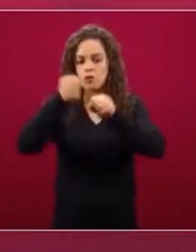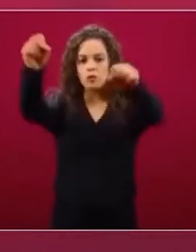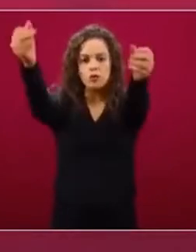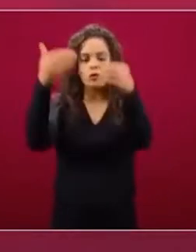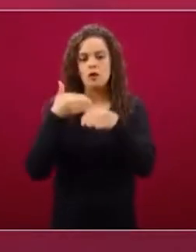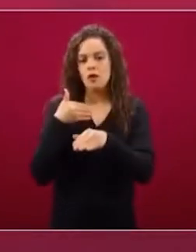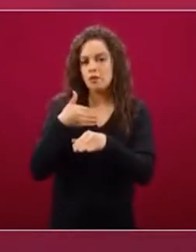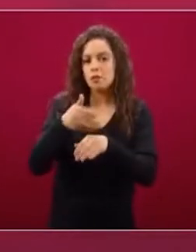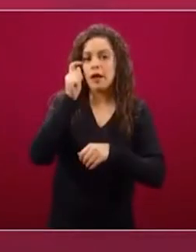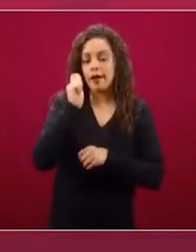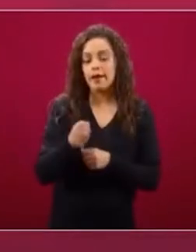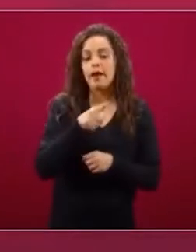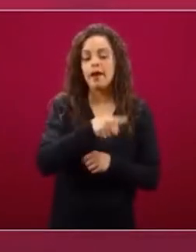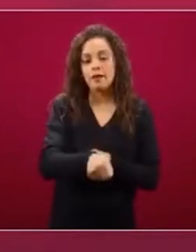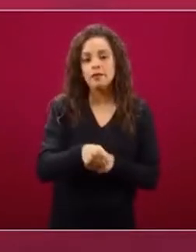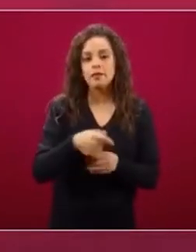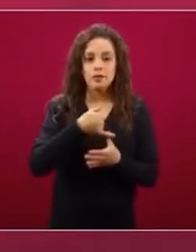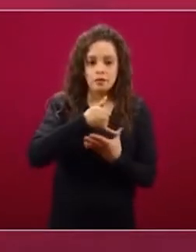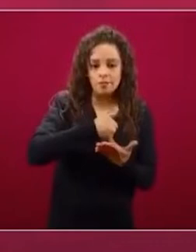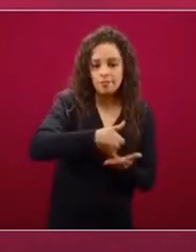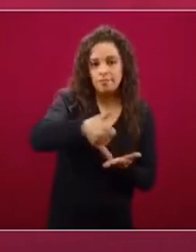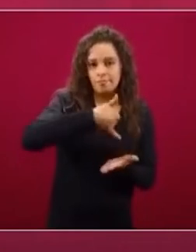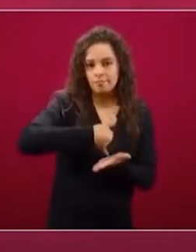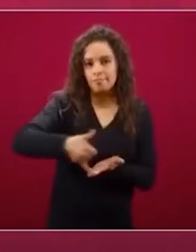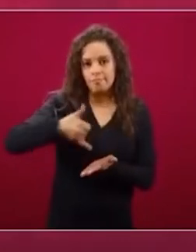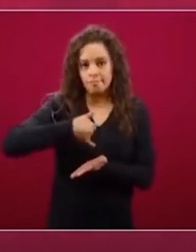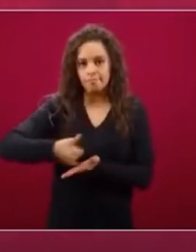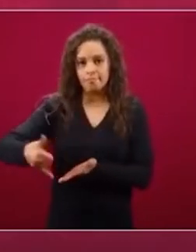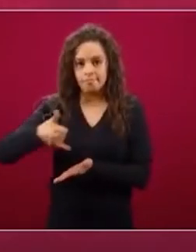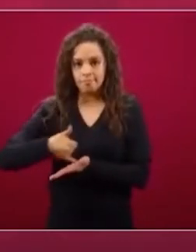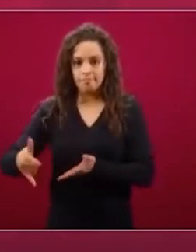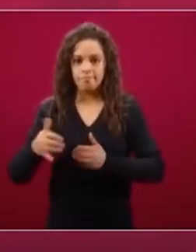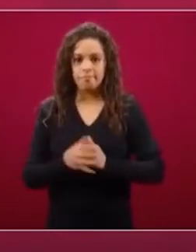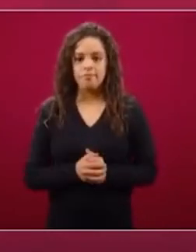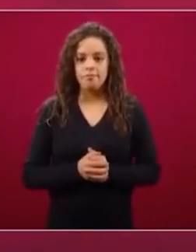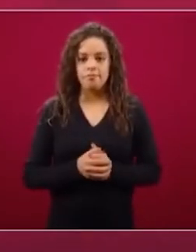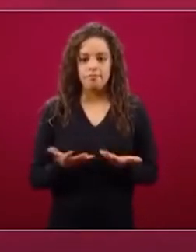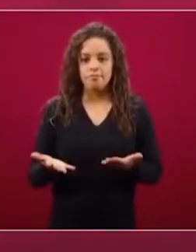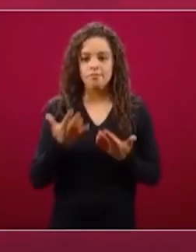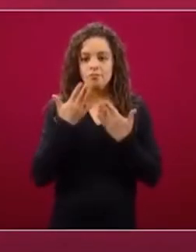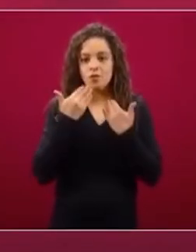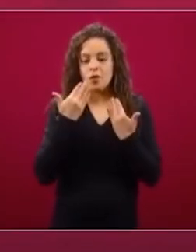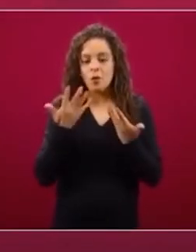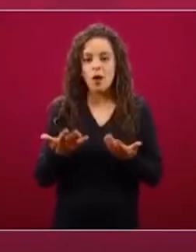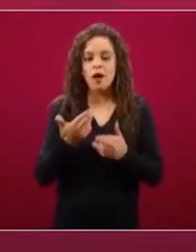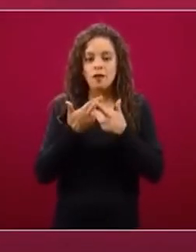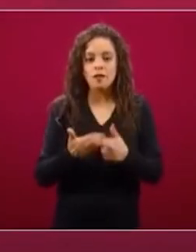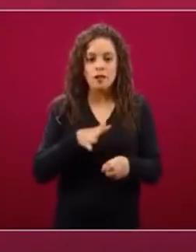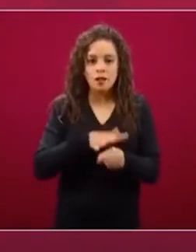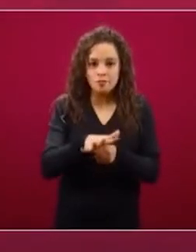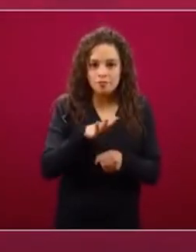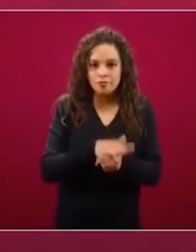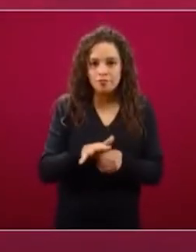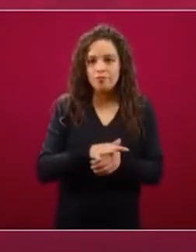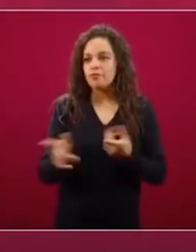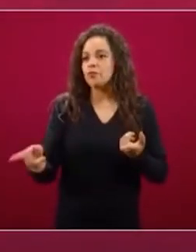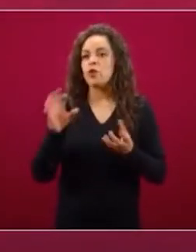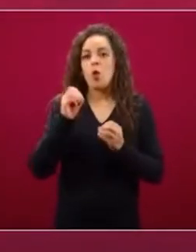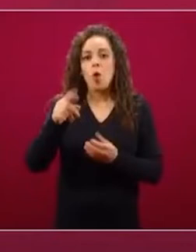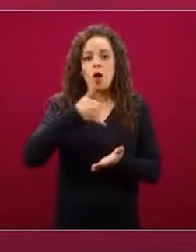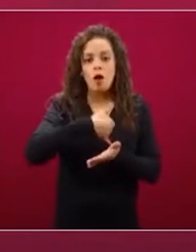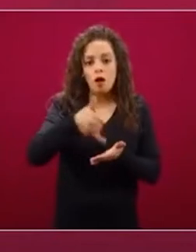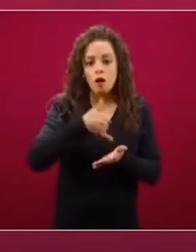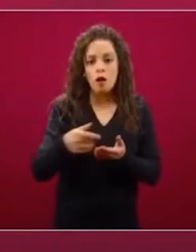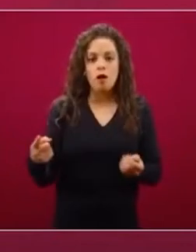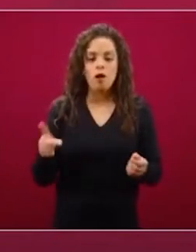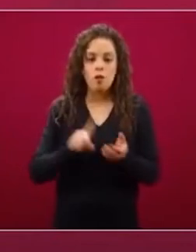pequeños agricultores, generalmente de autosuficiencia, productores de agricultura familiar, que